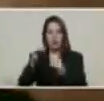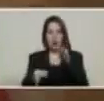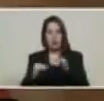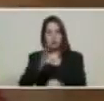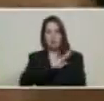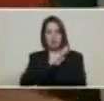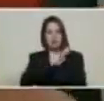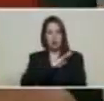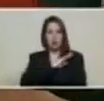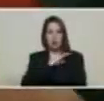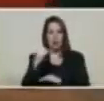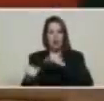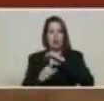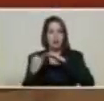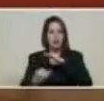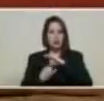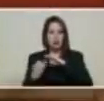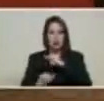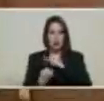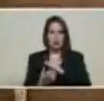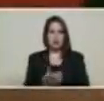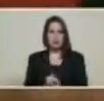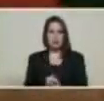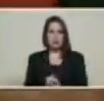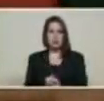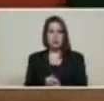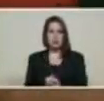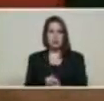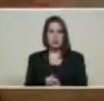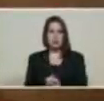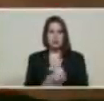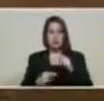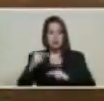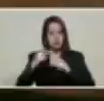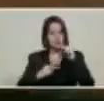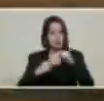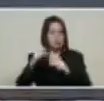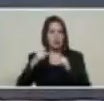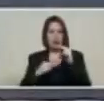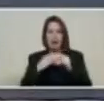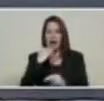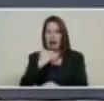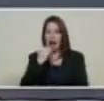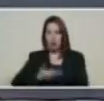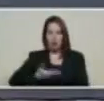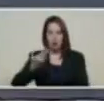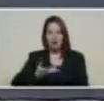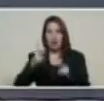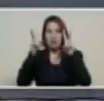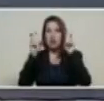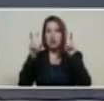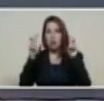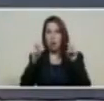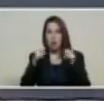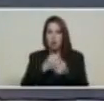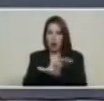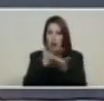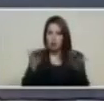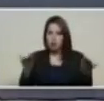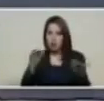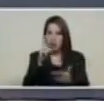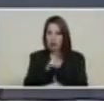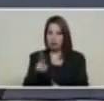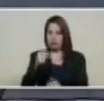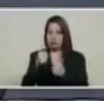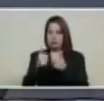institucional y para construir algo absolutamente novedoso estamos